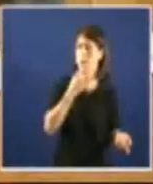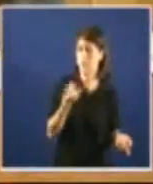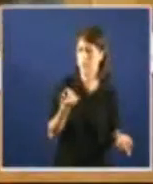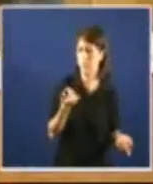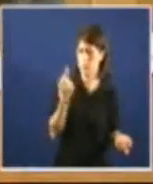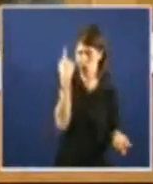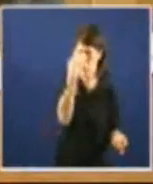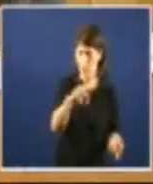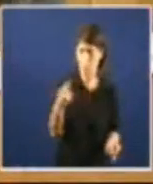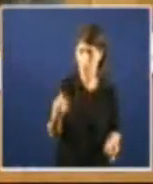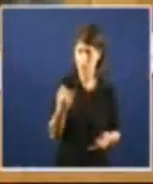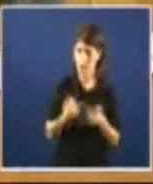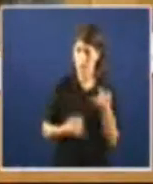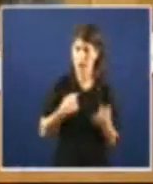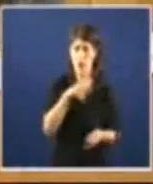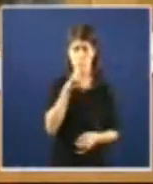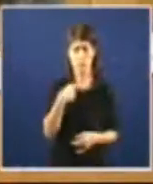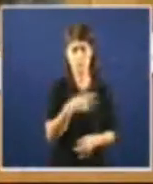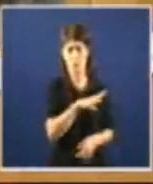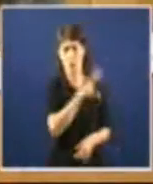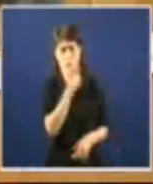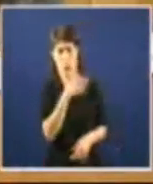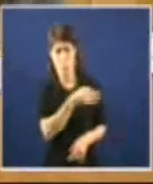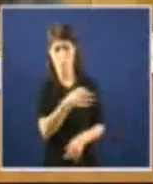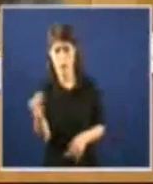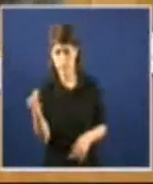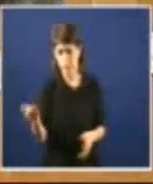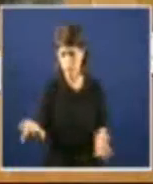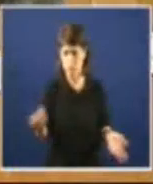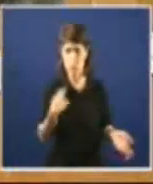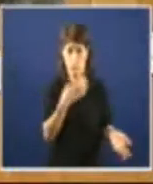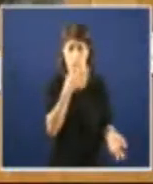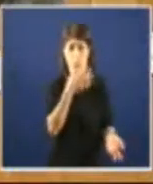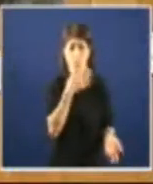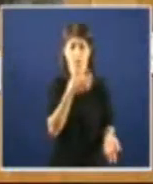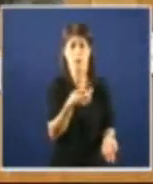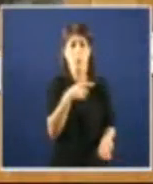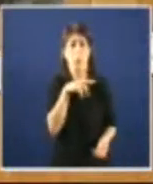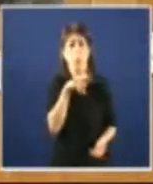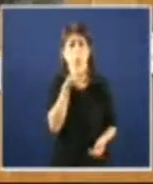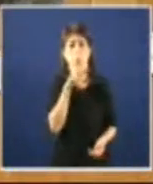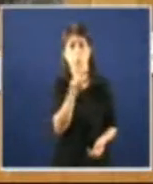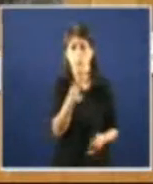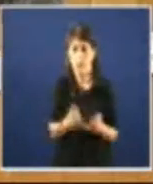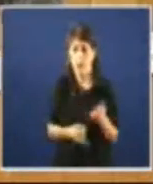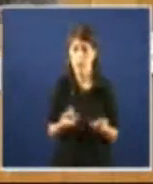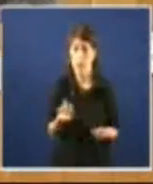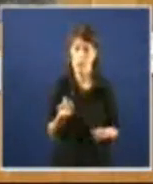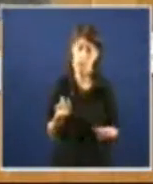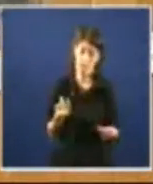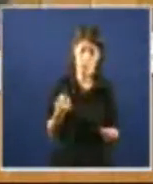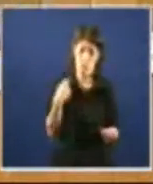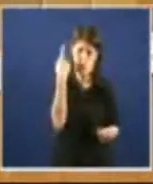descifrar este meu inglés enferruxado porque non tiven as oportunidades da botella do Scotch Adnar